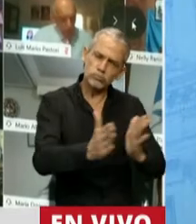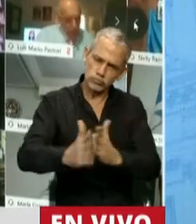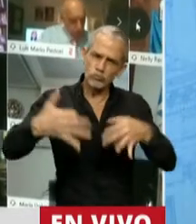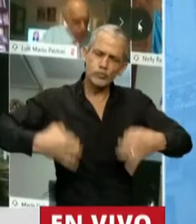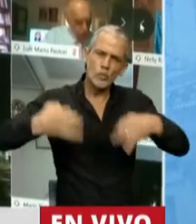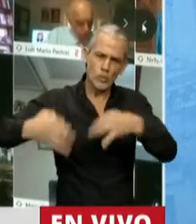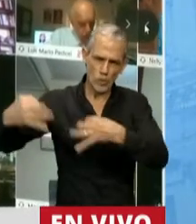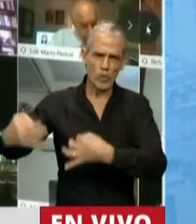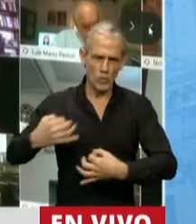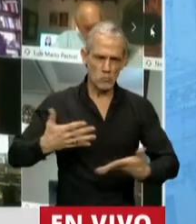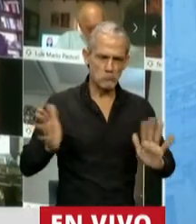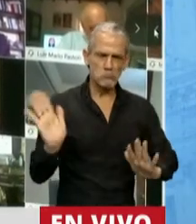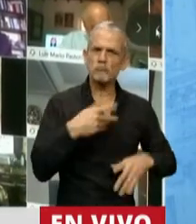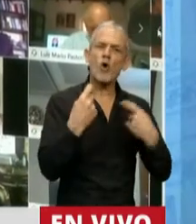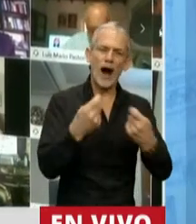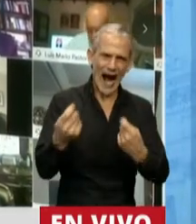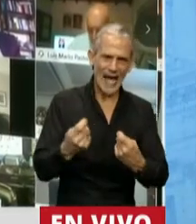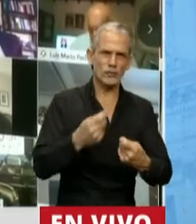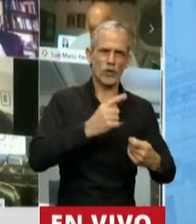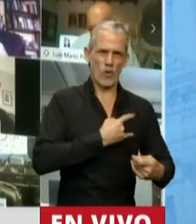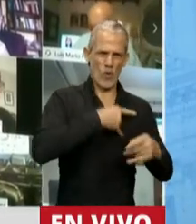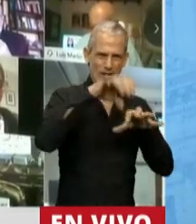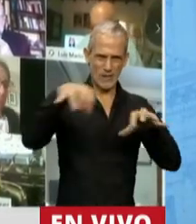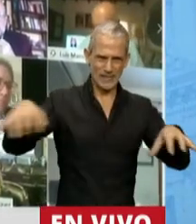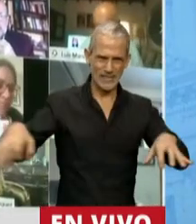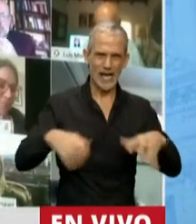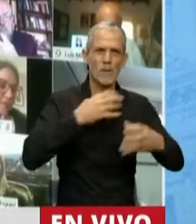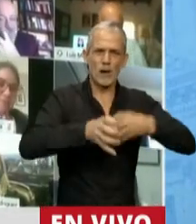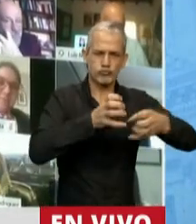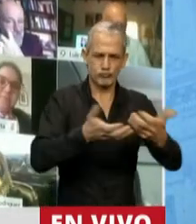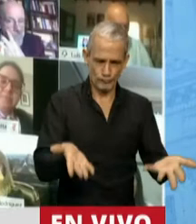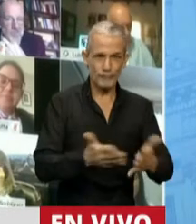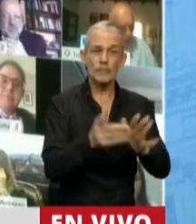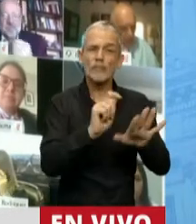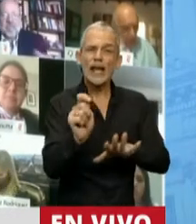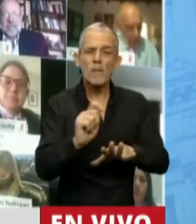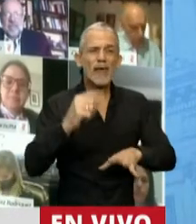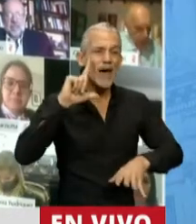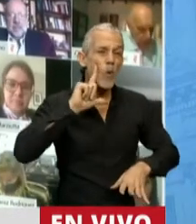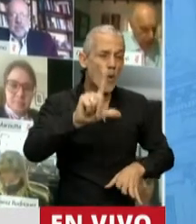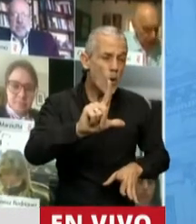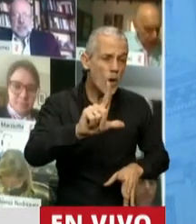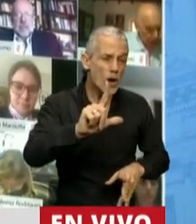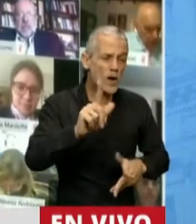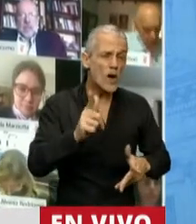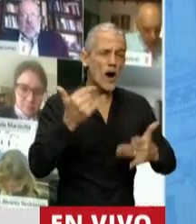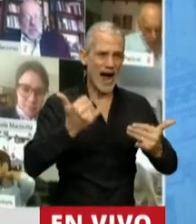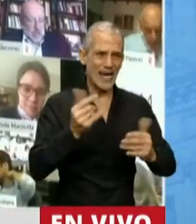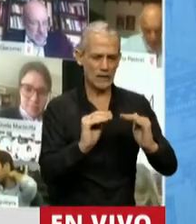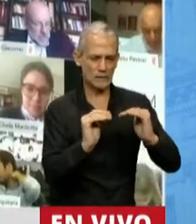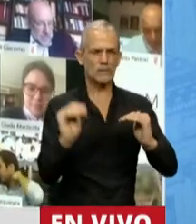abonando todos los gastos de funcionamiento. Y en el mes de julio, con un